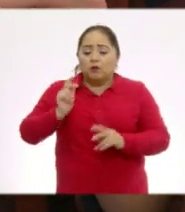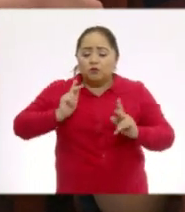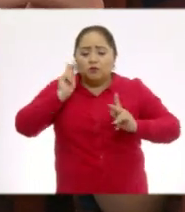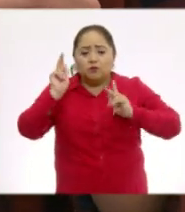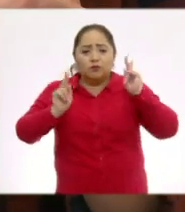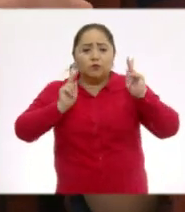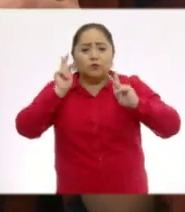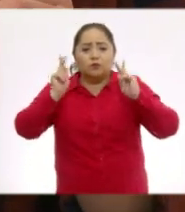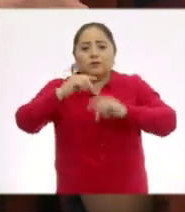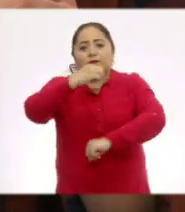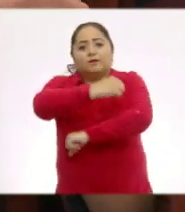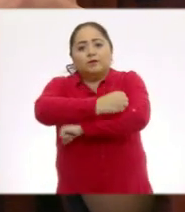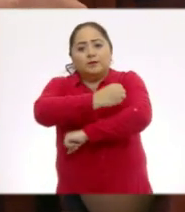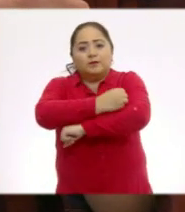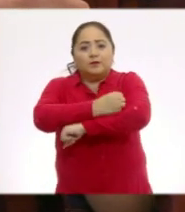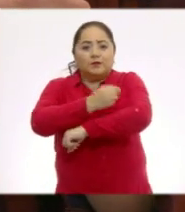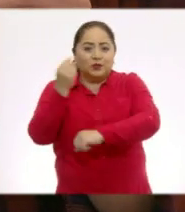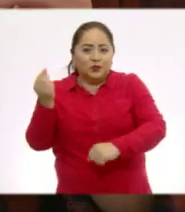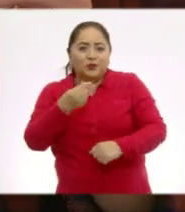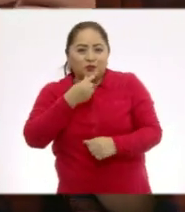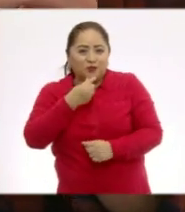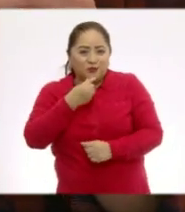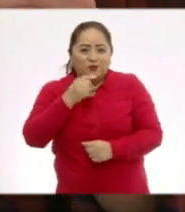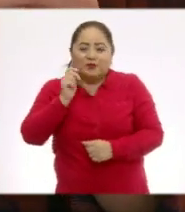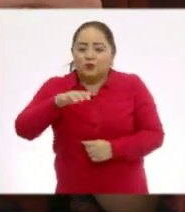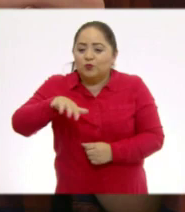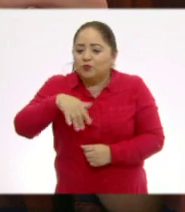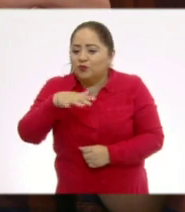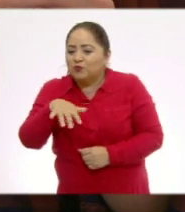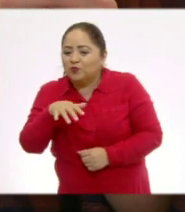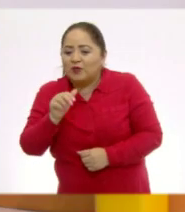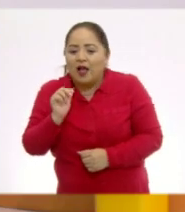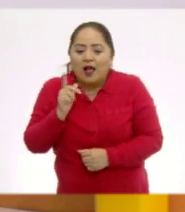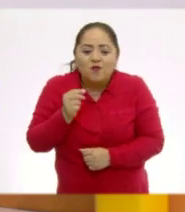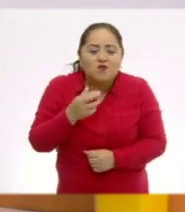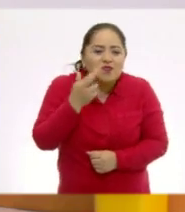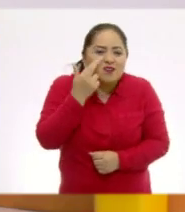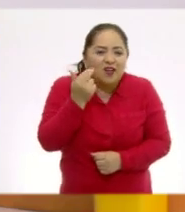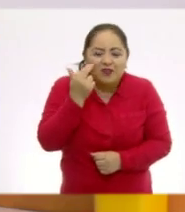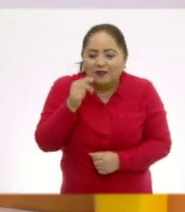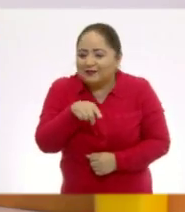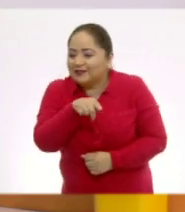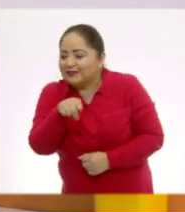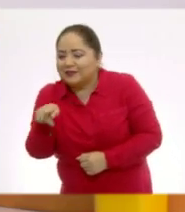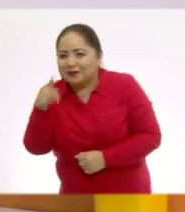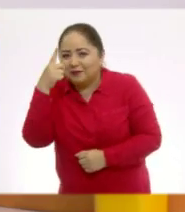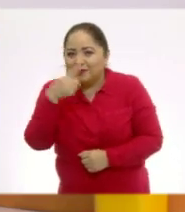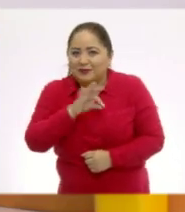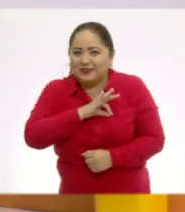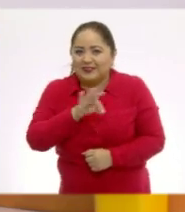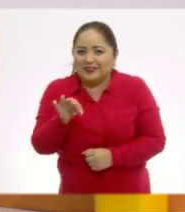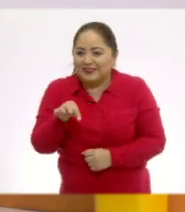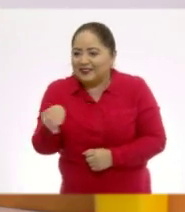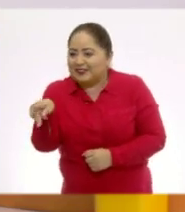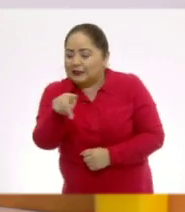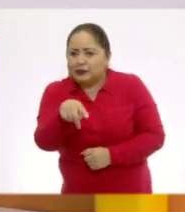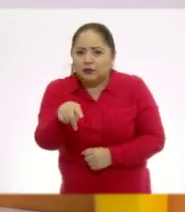la ventana de Paloma en busca de algún ratoncito curioso que anduviera por ahí.